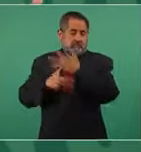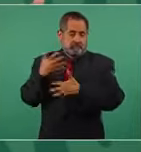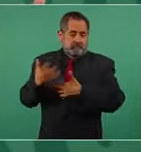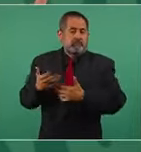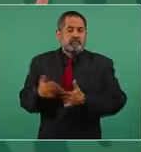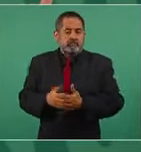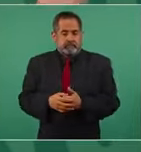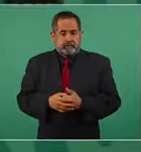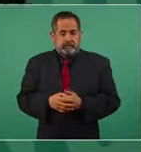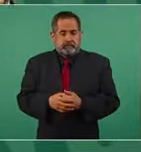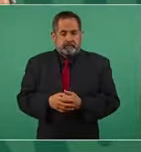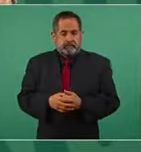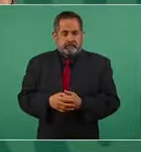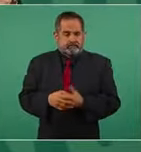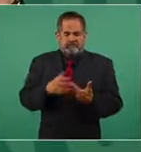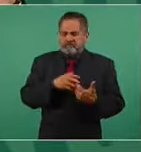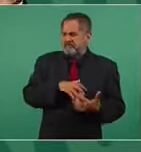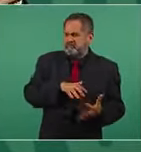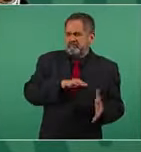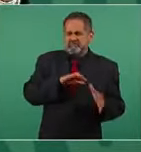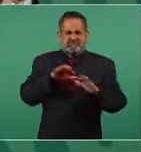se apoderan